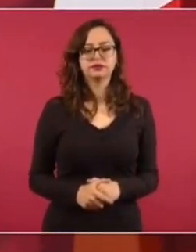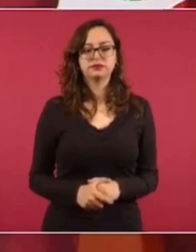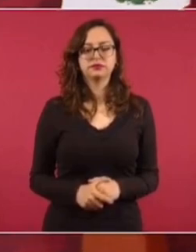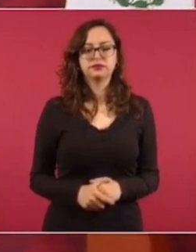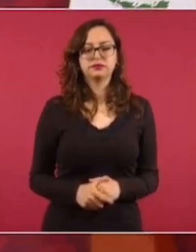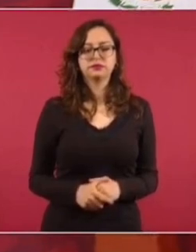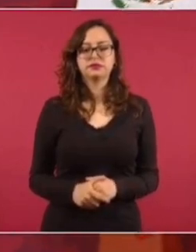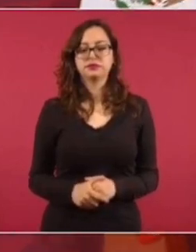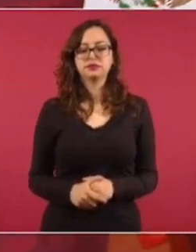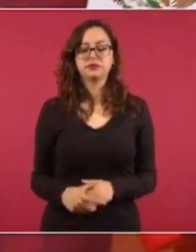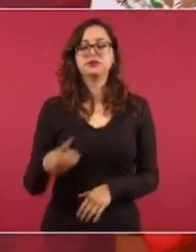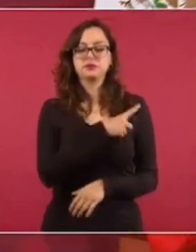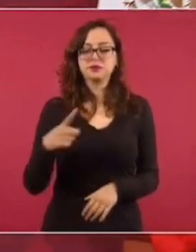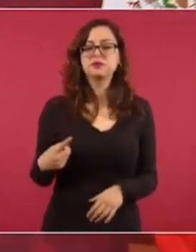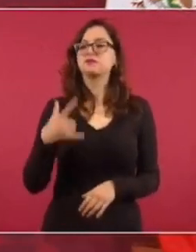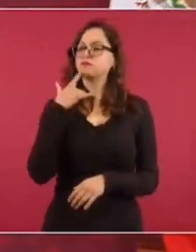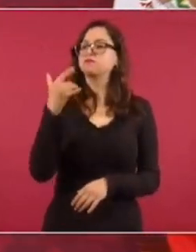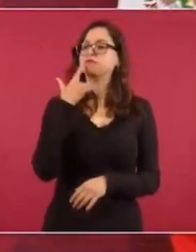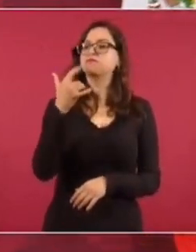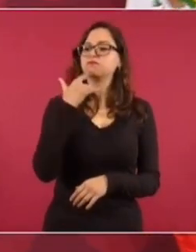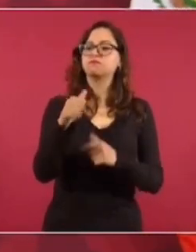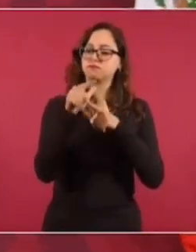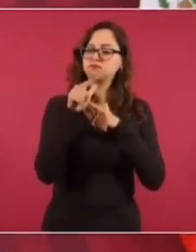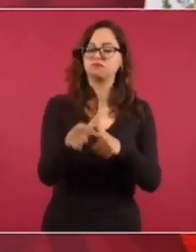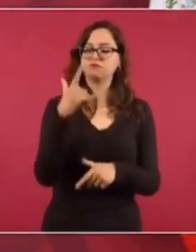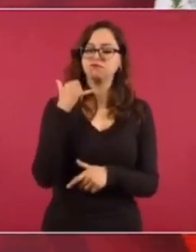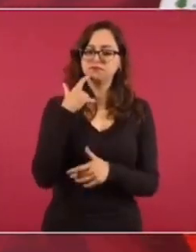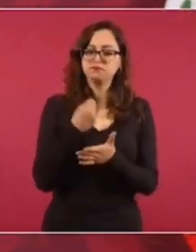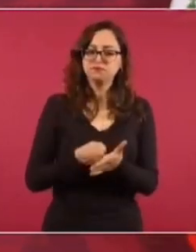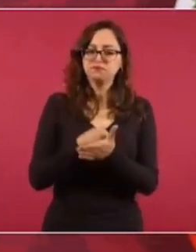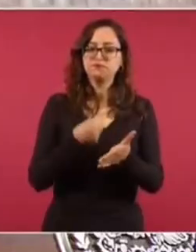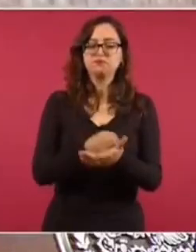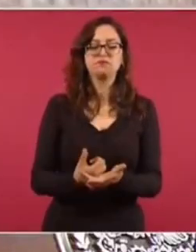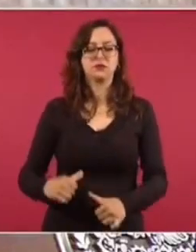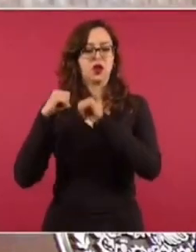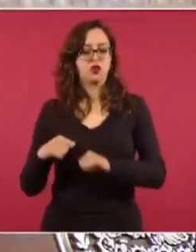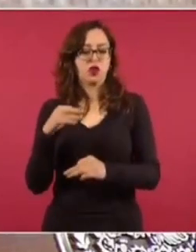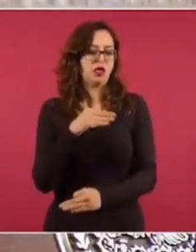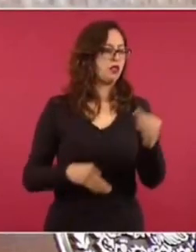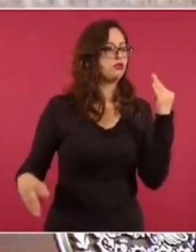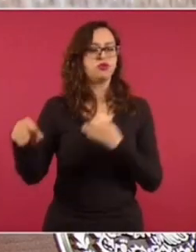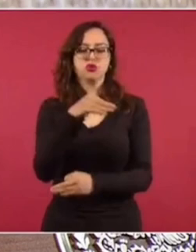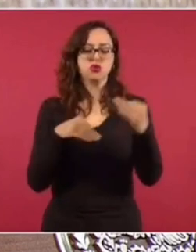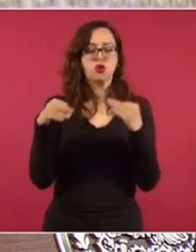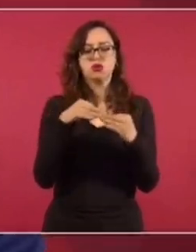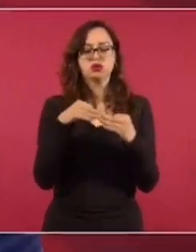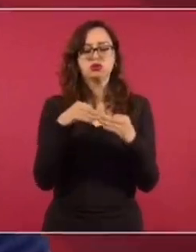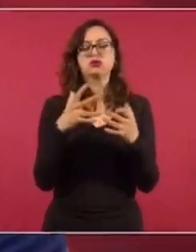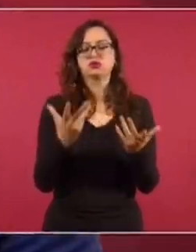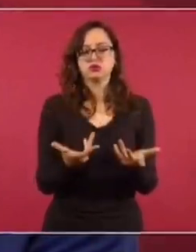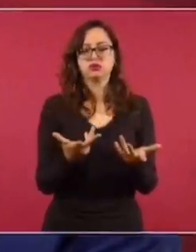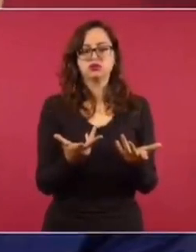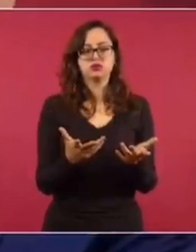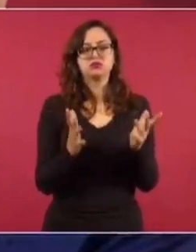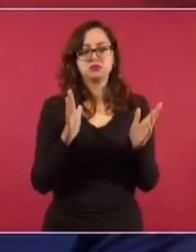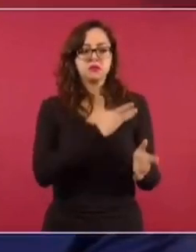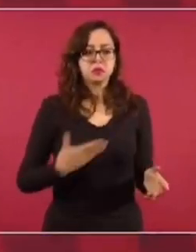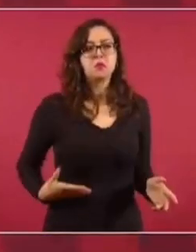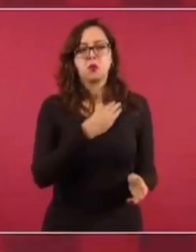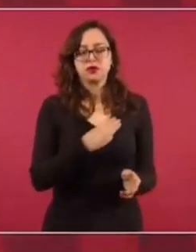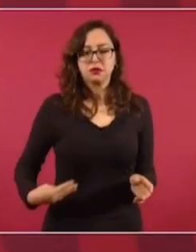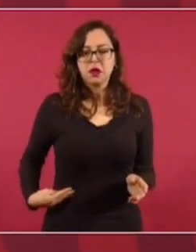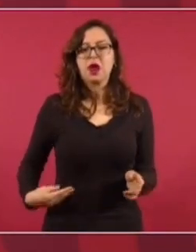insistiendo en que todas las autoridades, todos nosotros, sea un presidente municipal,